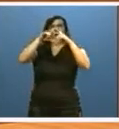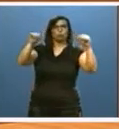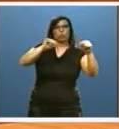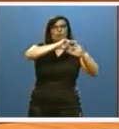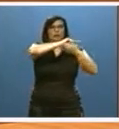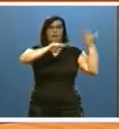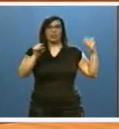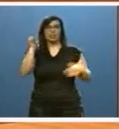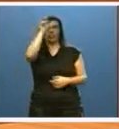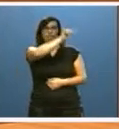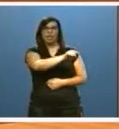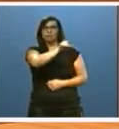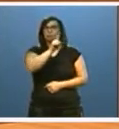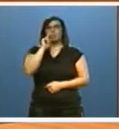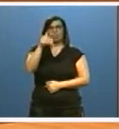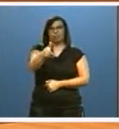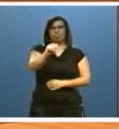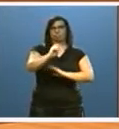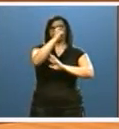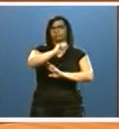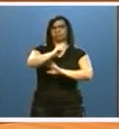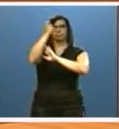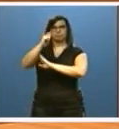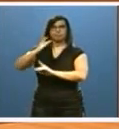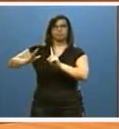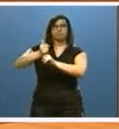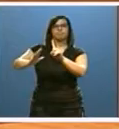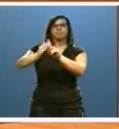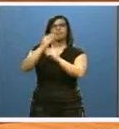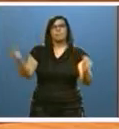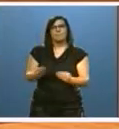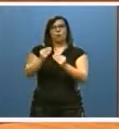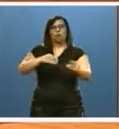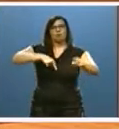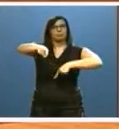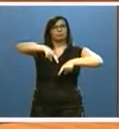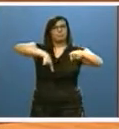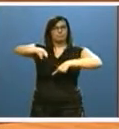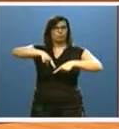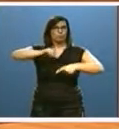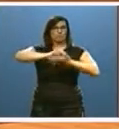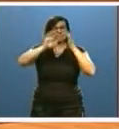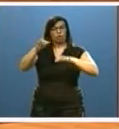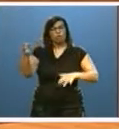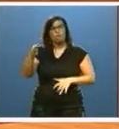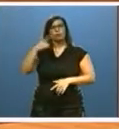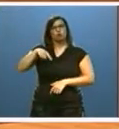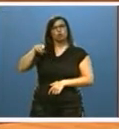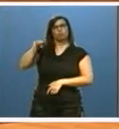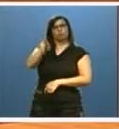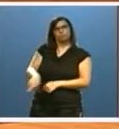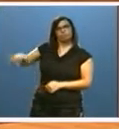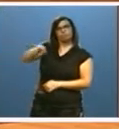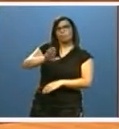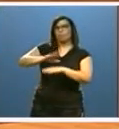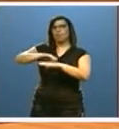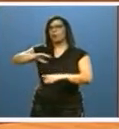anuncian los próximos hitos en la mejora del sistema de comunicaciones de Castilla y León, en el que hay que seguir insistiendo para la